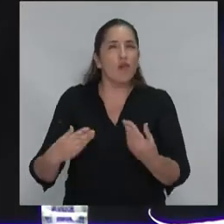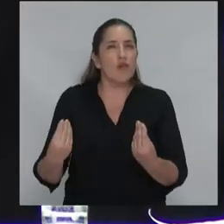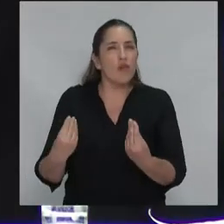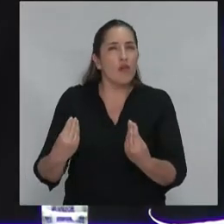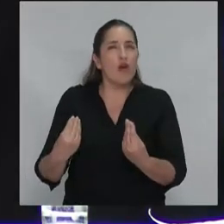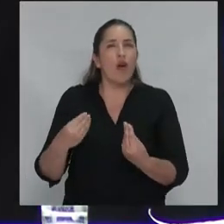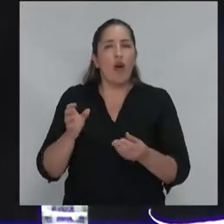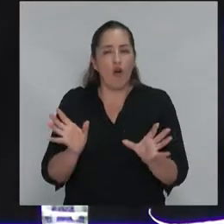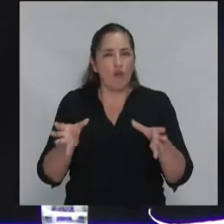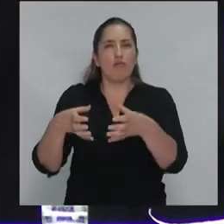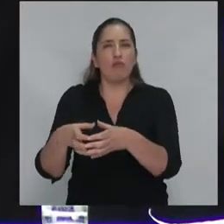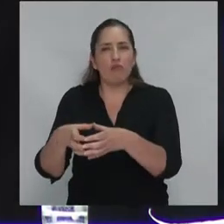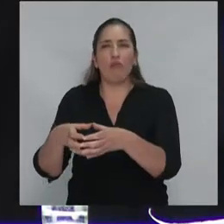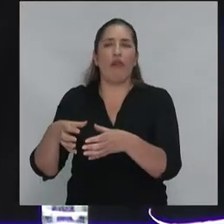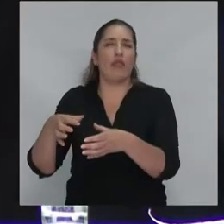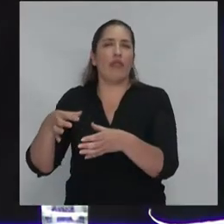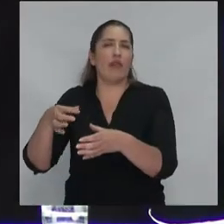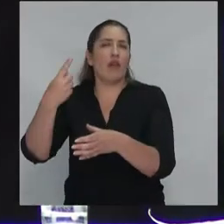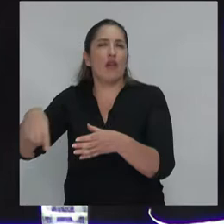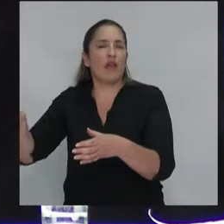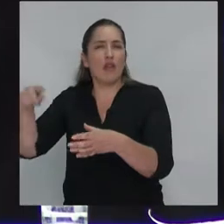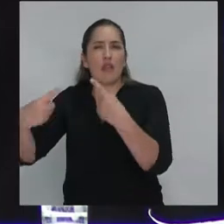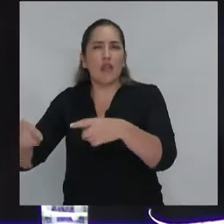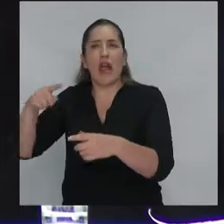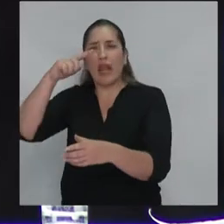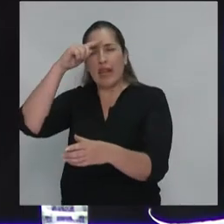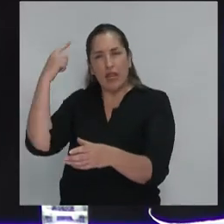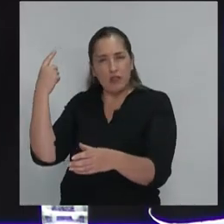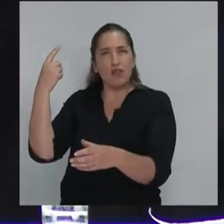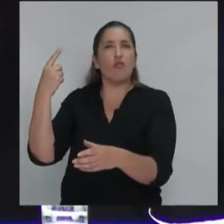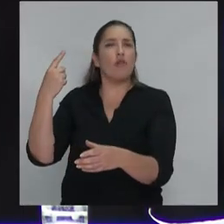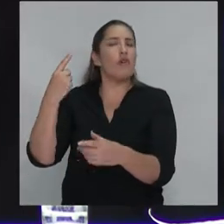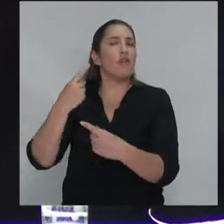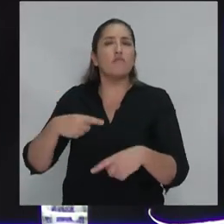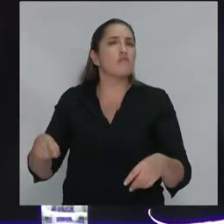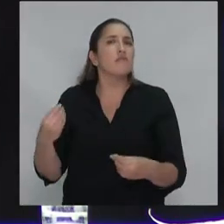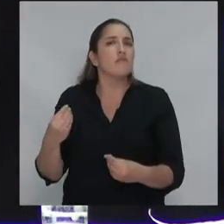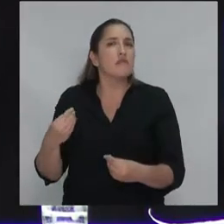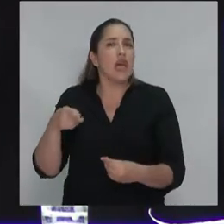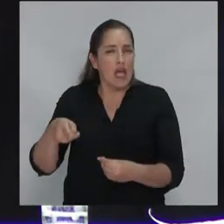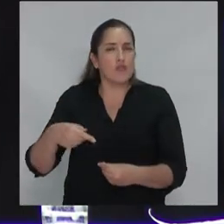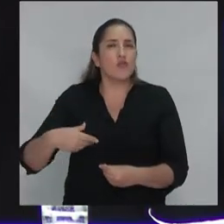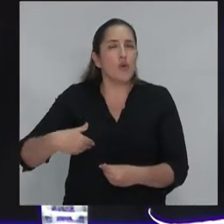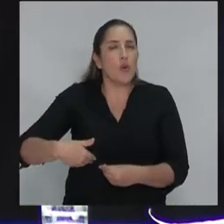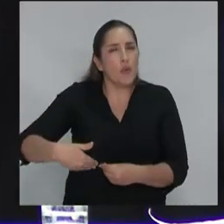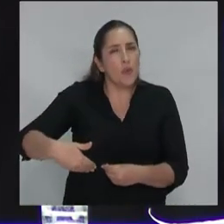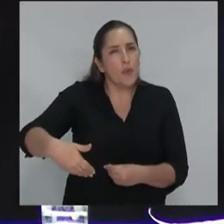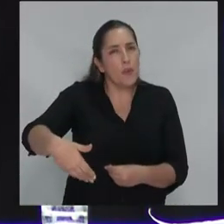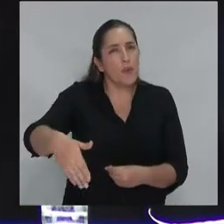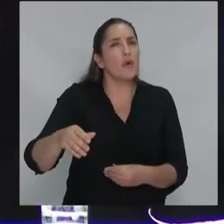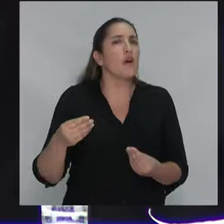términos étnicos, o en términos nacionales, evidentemente eso va a llegar a una